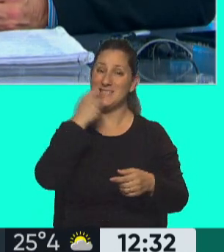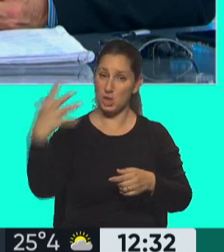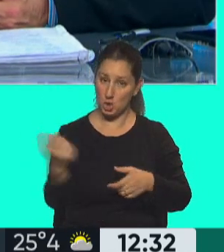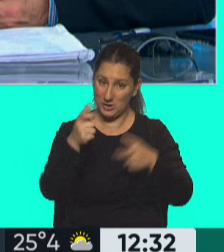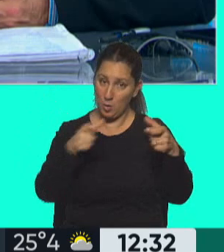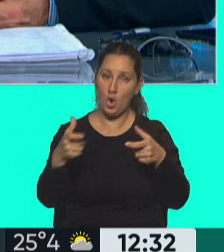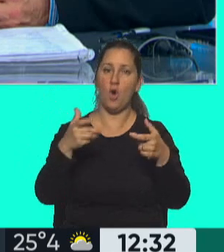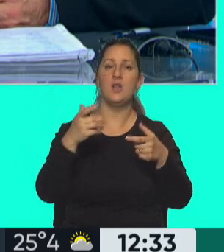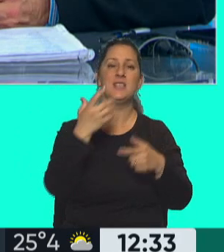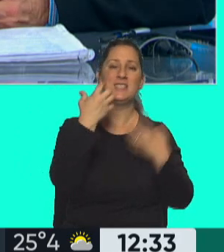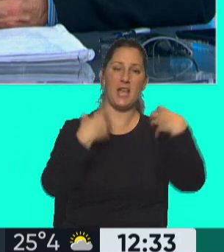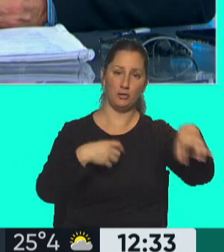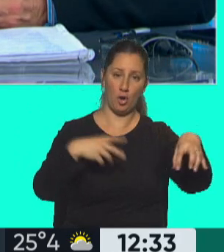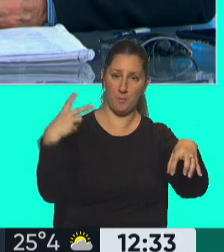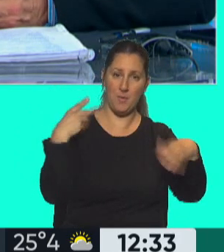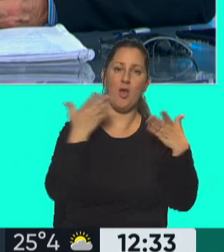trabajadores del sector privado